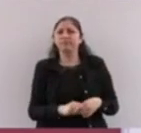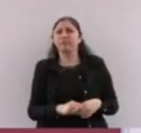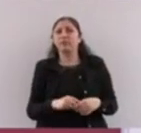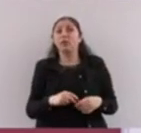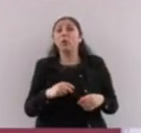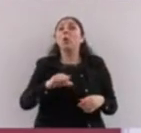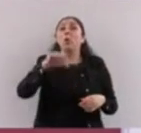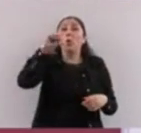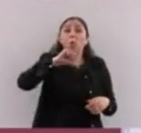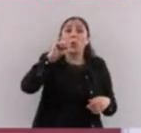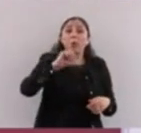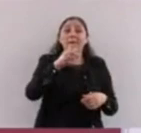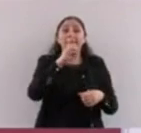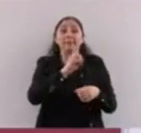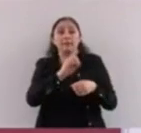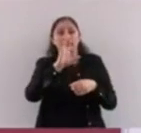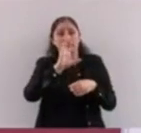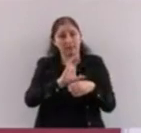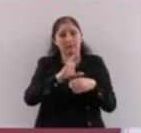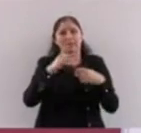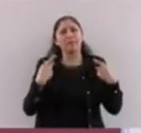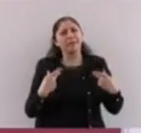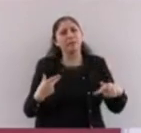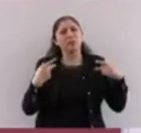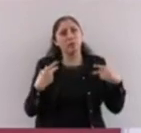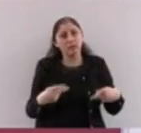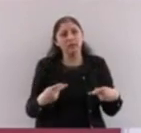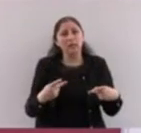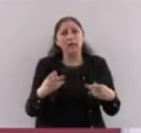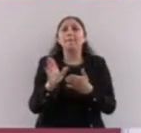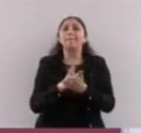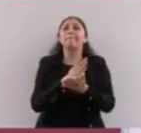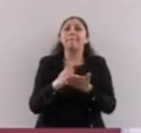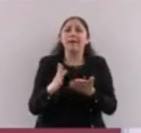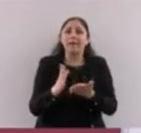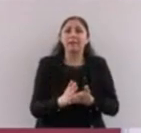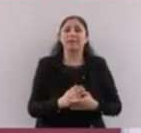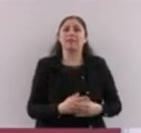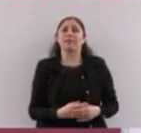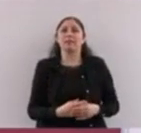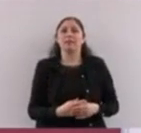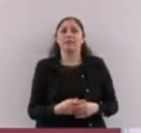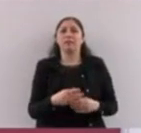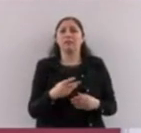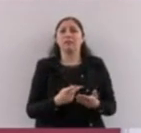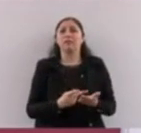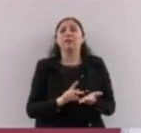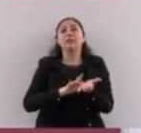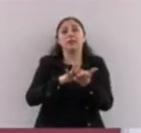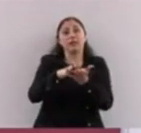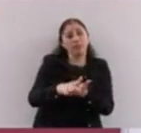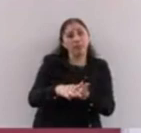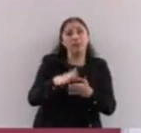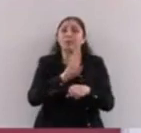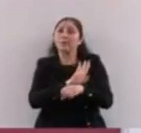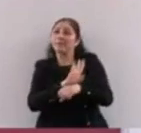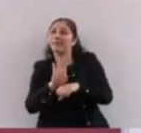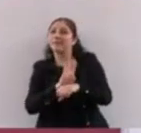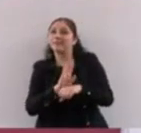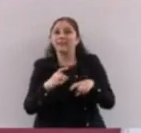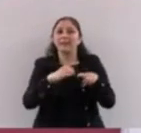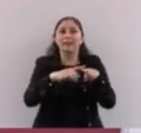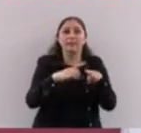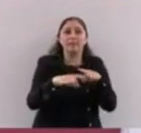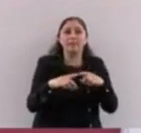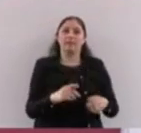Hoy, las personas con discapacidad son parte de los programas de bienestar y otros programas aquí en el Estado